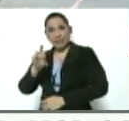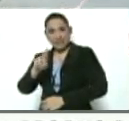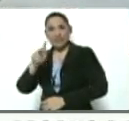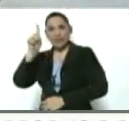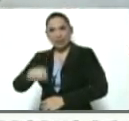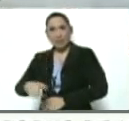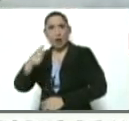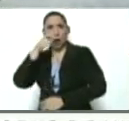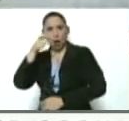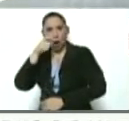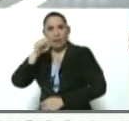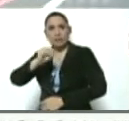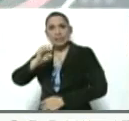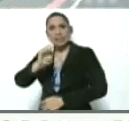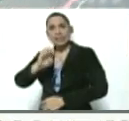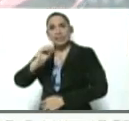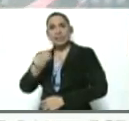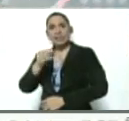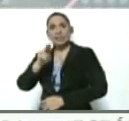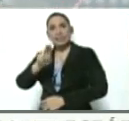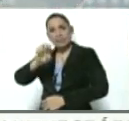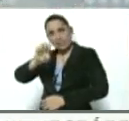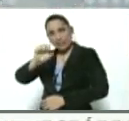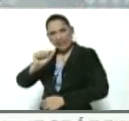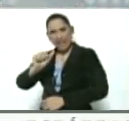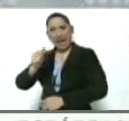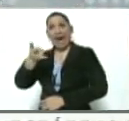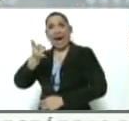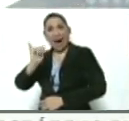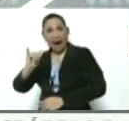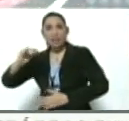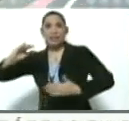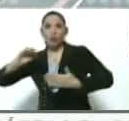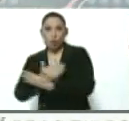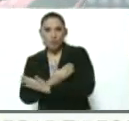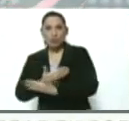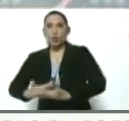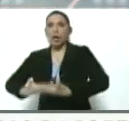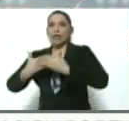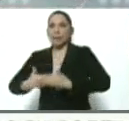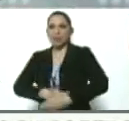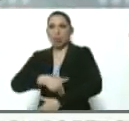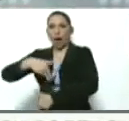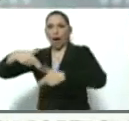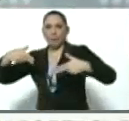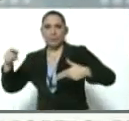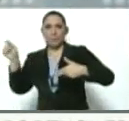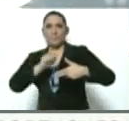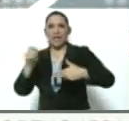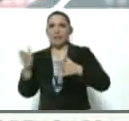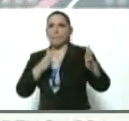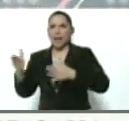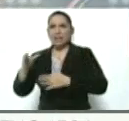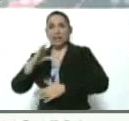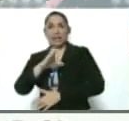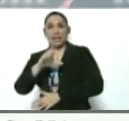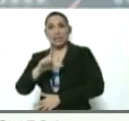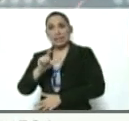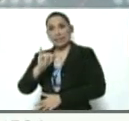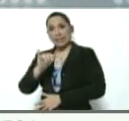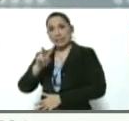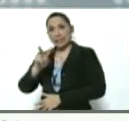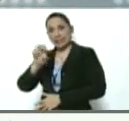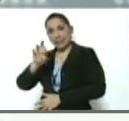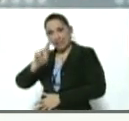operativo era Antonio Sequea, si hay un decomiso de un alijo de armas en el mes de marzo y Clíberal Calá Cordones les